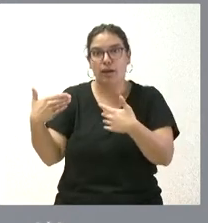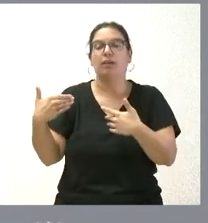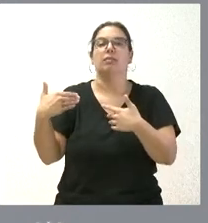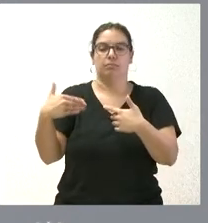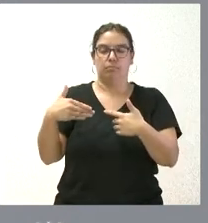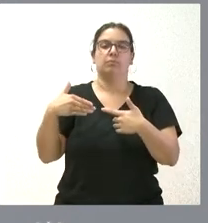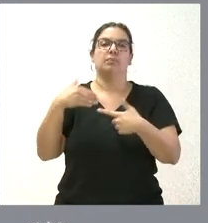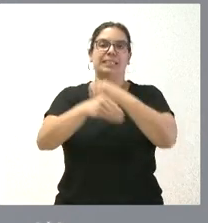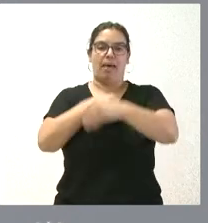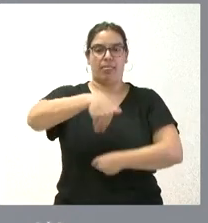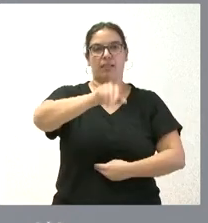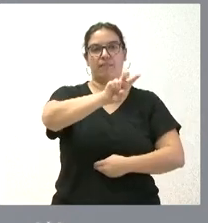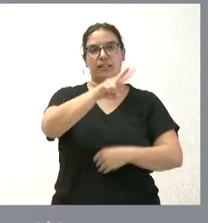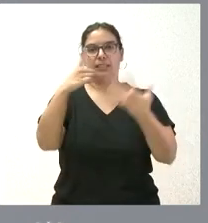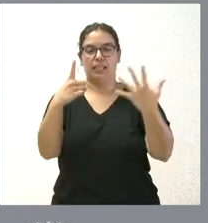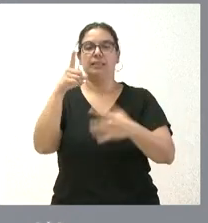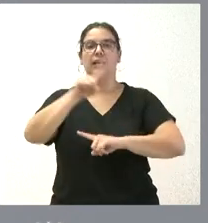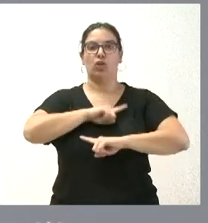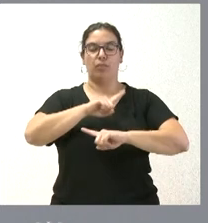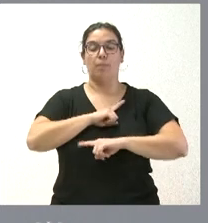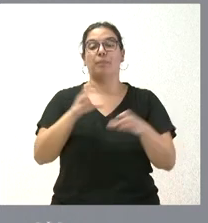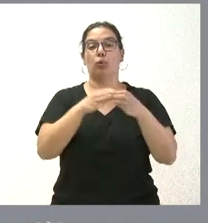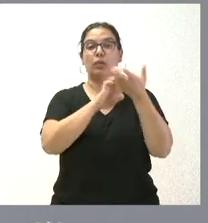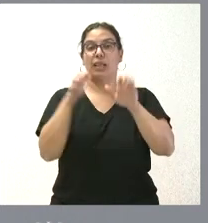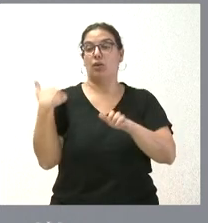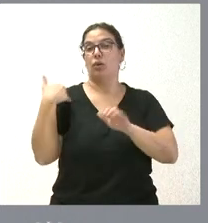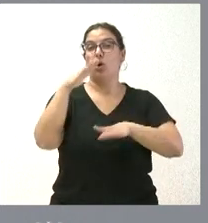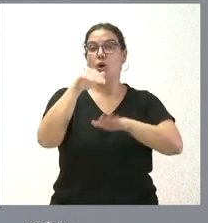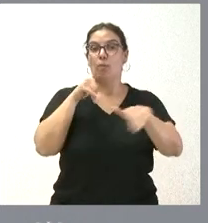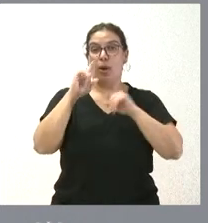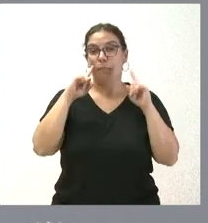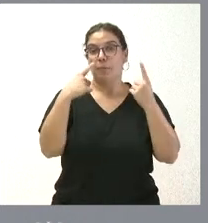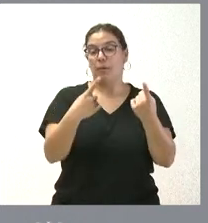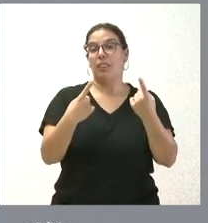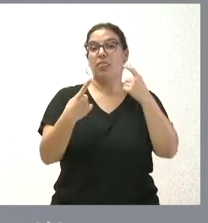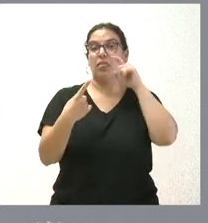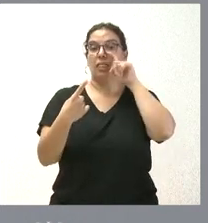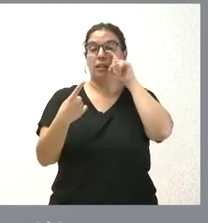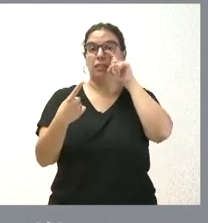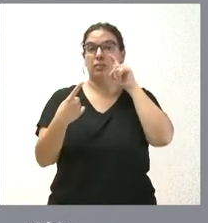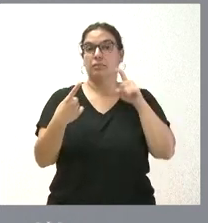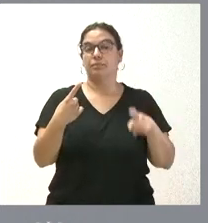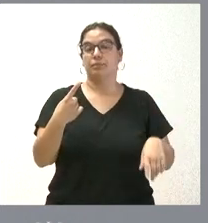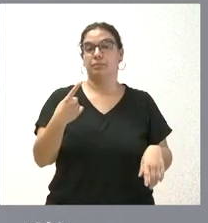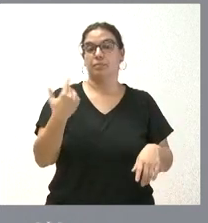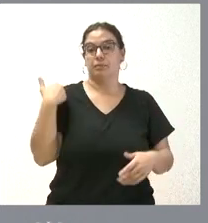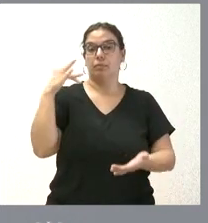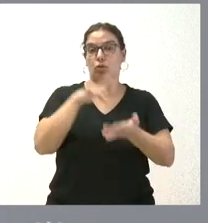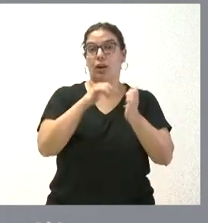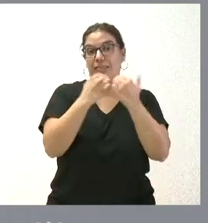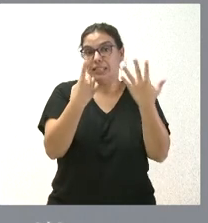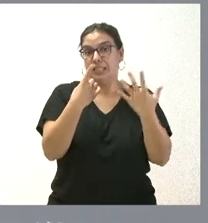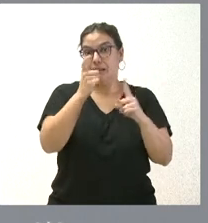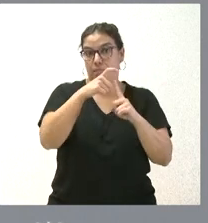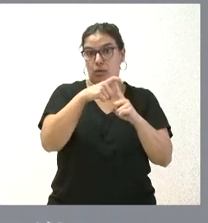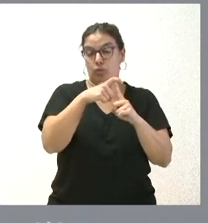La Junta convocó por primera de las elecciones a alcaldes pedáneos que se celebraron en el 26 de mayo,